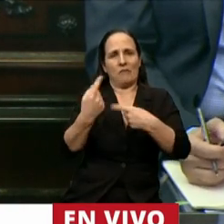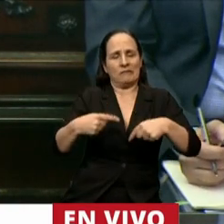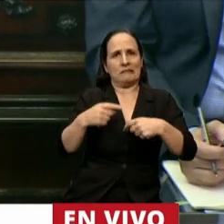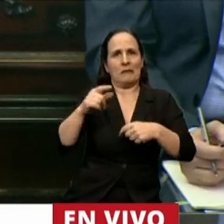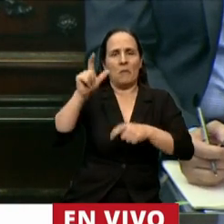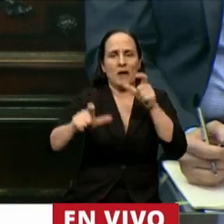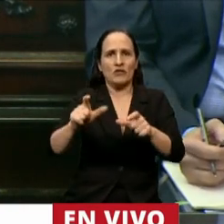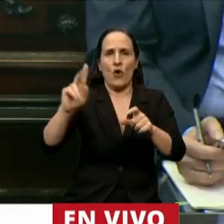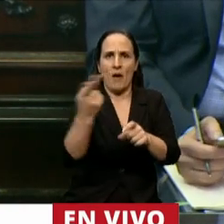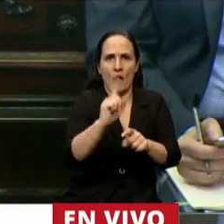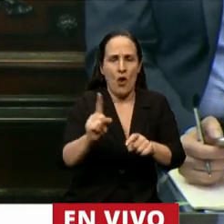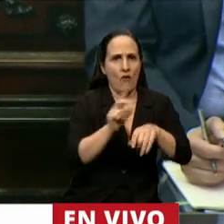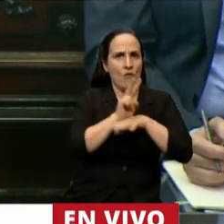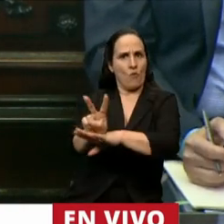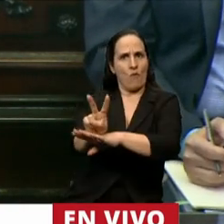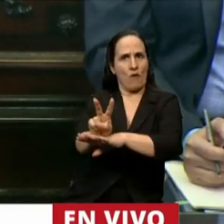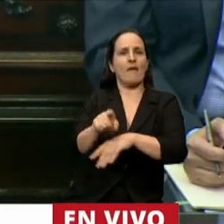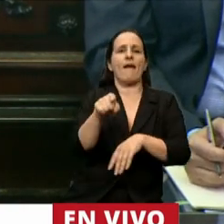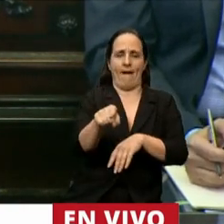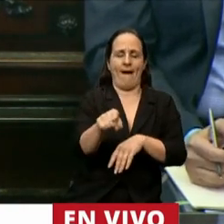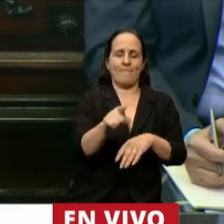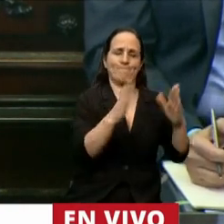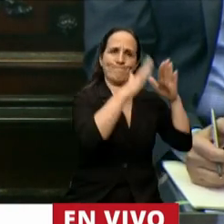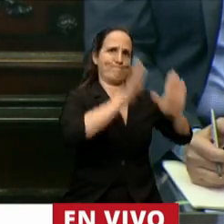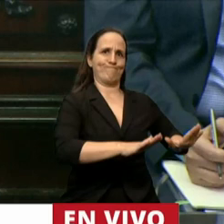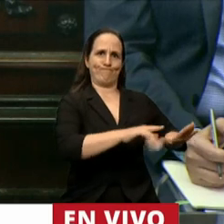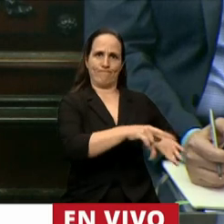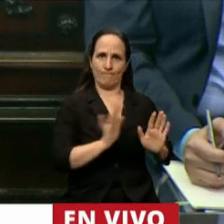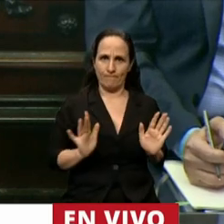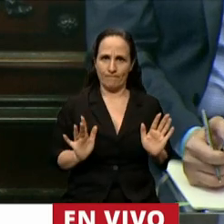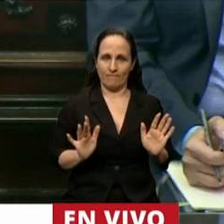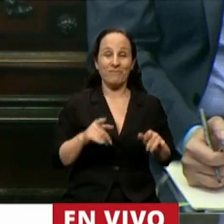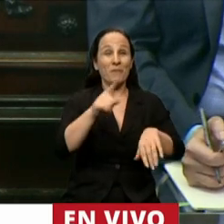vidas. En ese tiempo yo recuerdo como